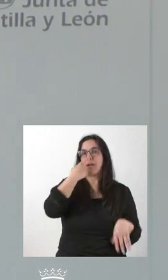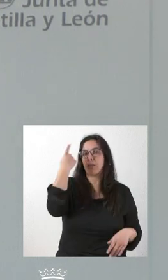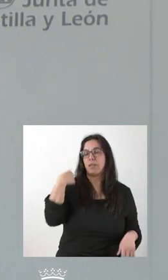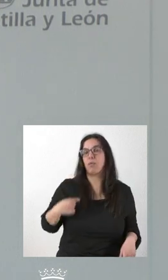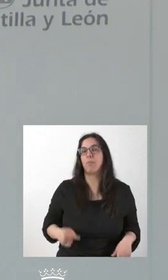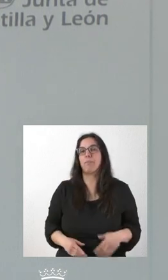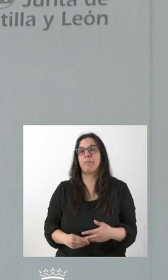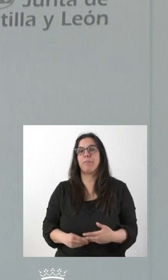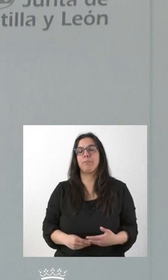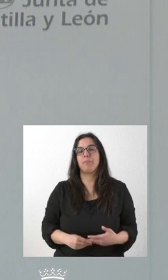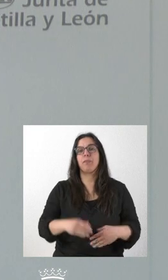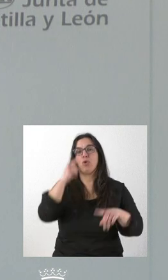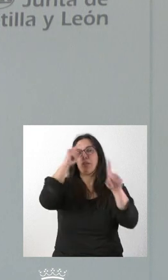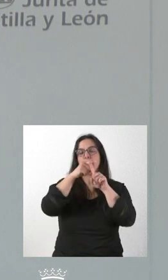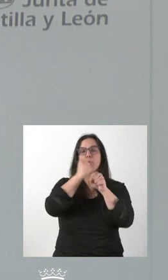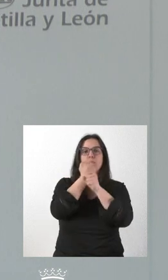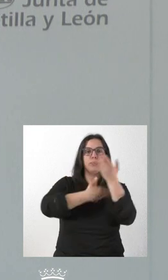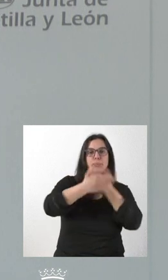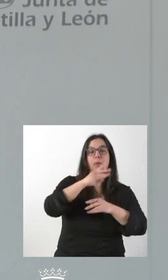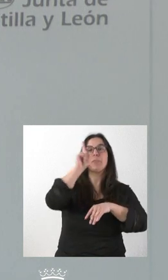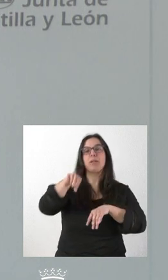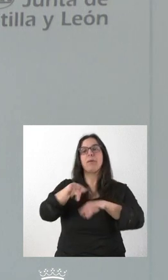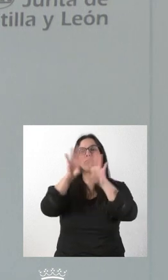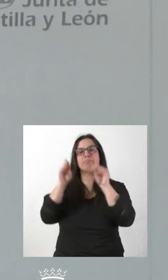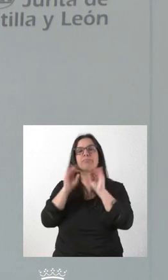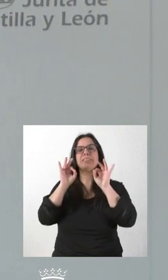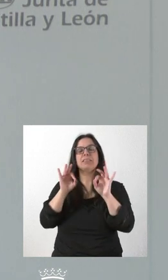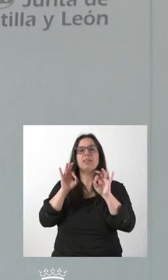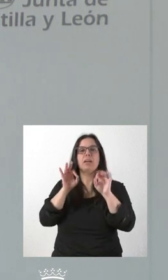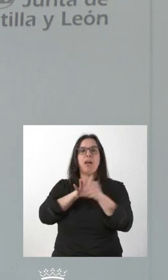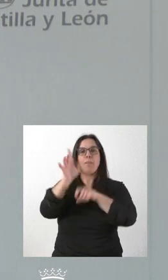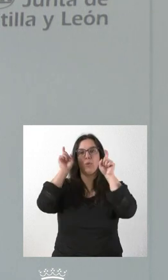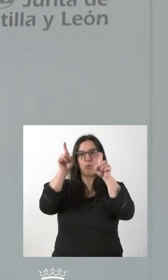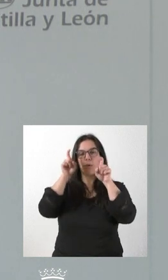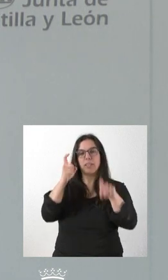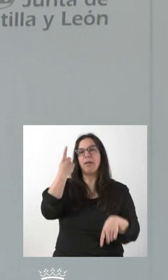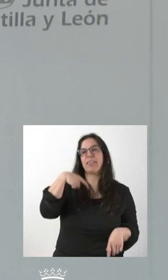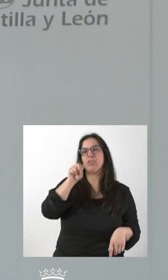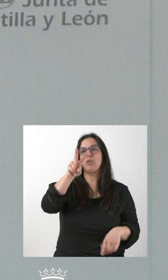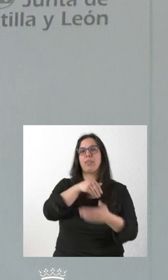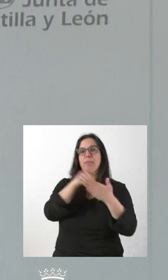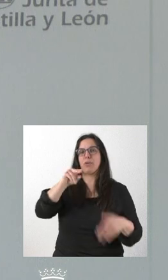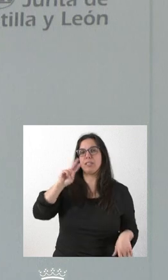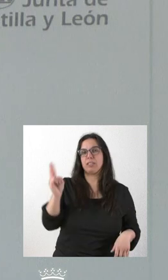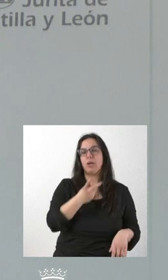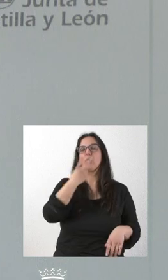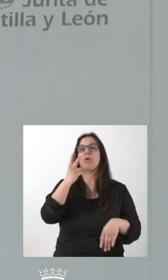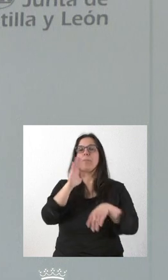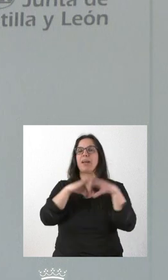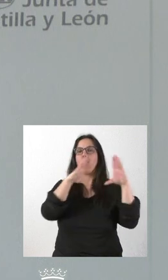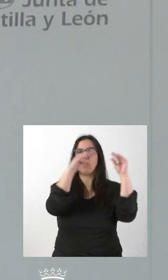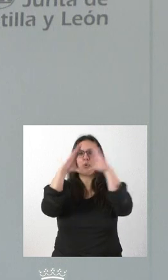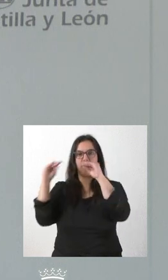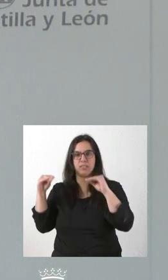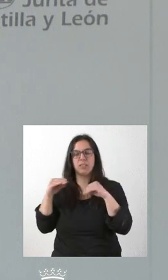anterior para las finalidades de cooperación al desarrollo, pero también en el ámbito educativo, 112 millones de euros para las universidades,